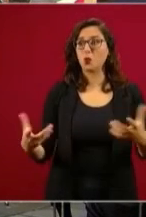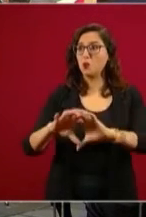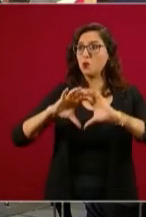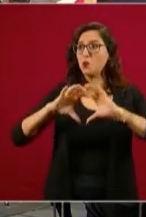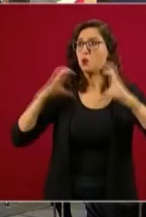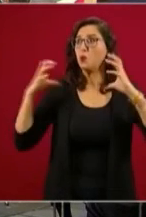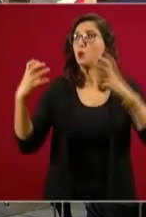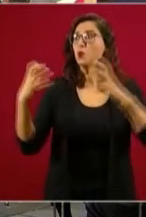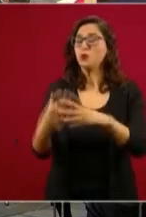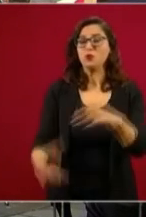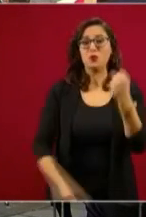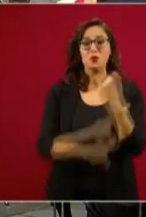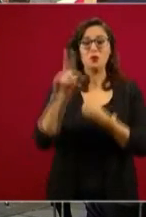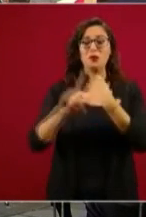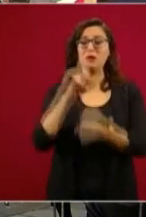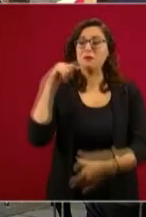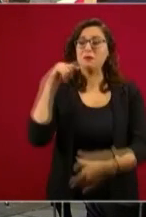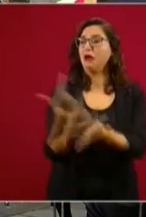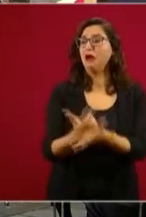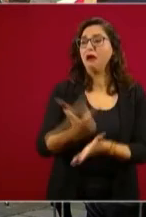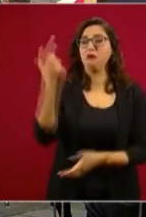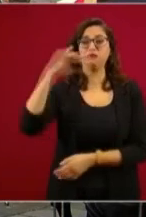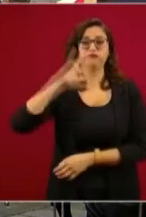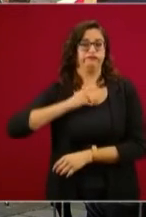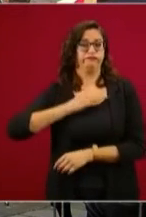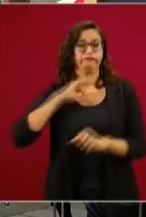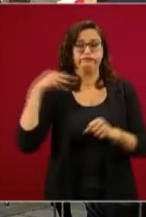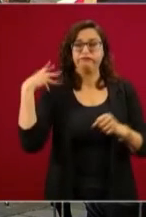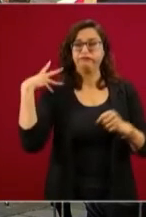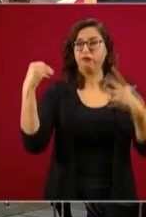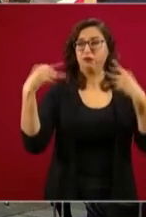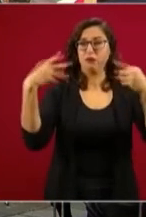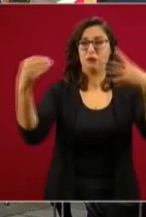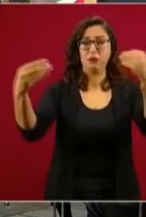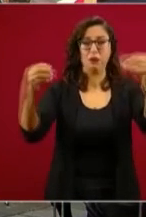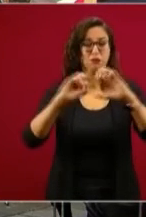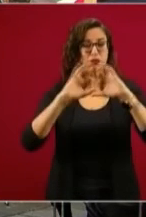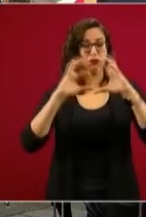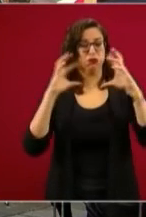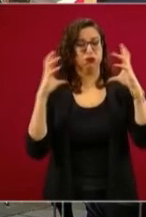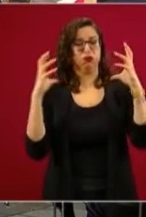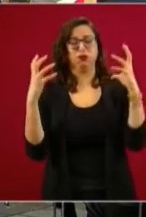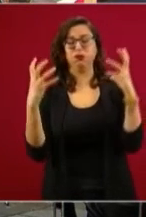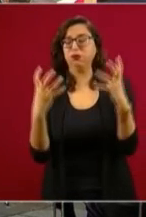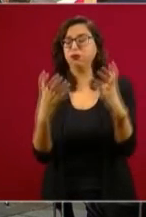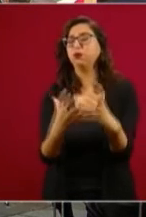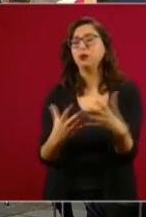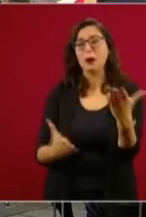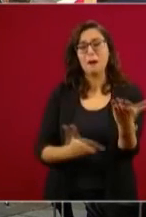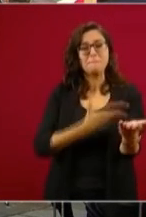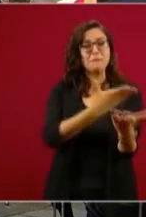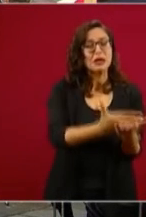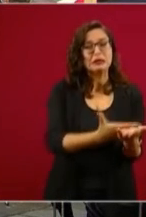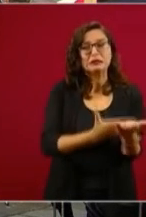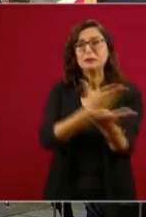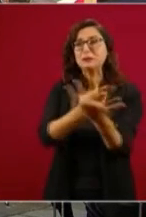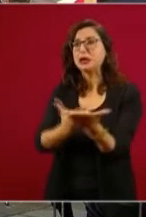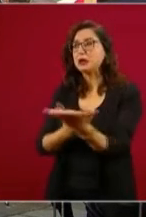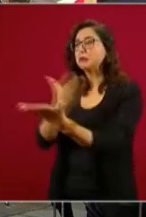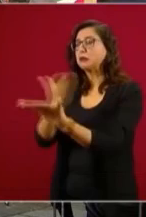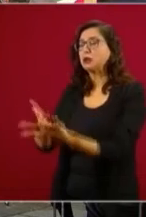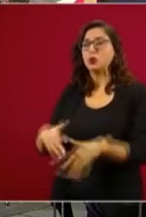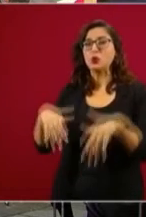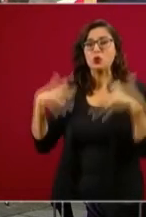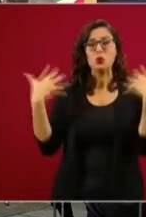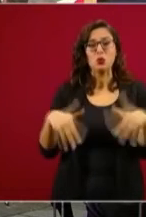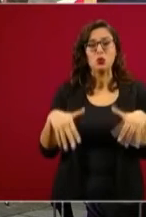anteriores, la lealtad al presidente de la República era fundamental, y si el